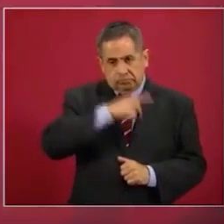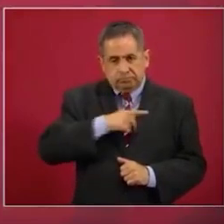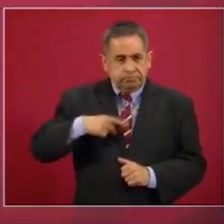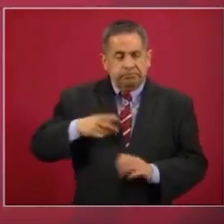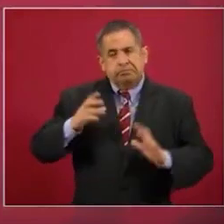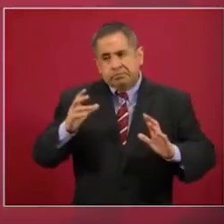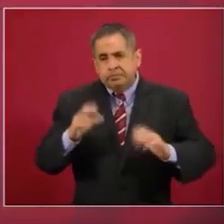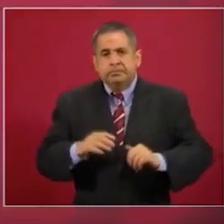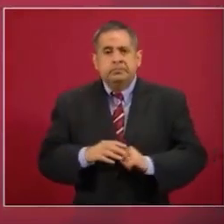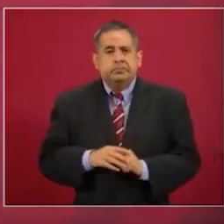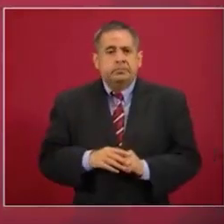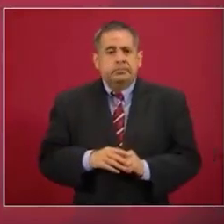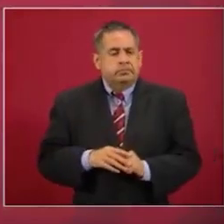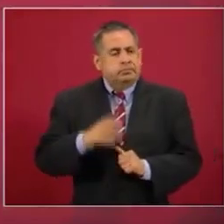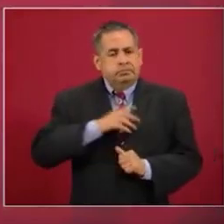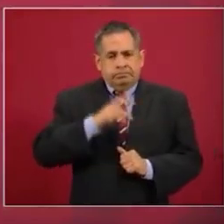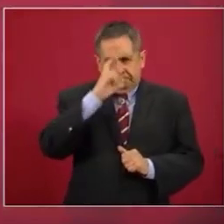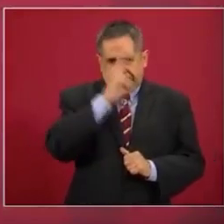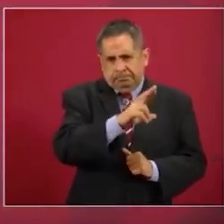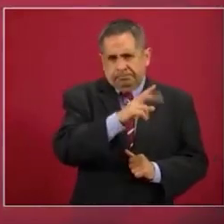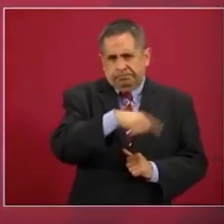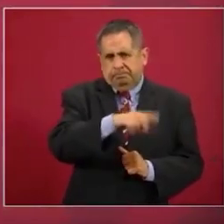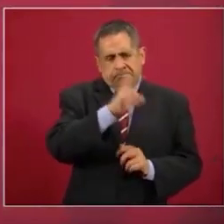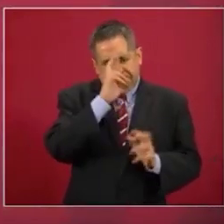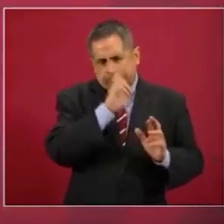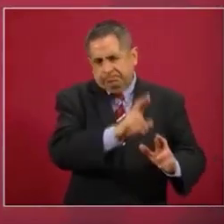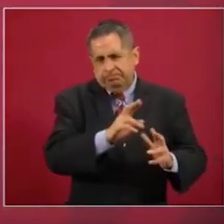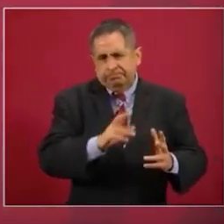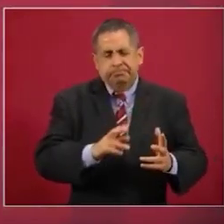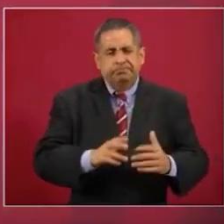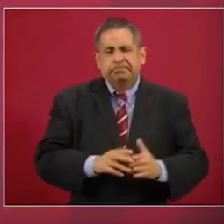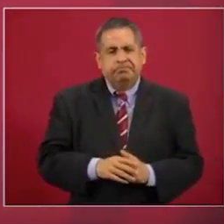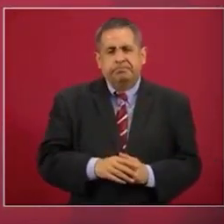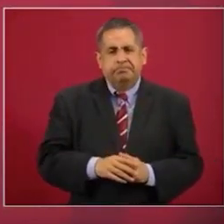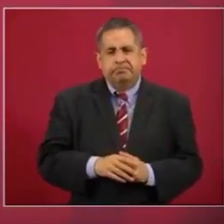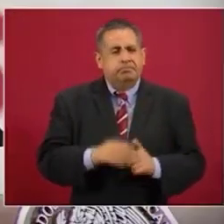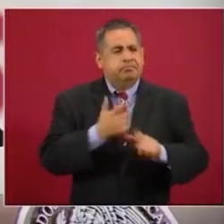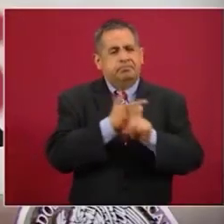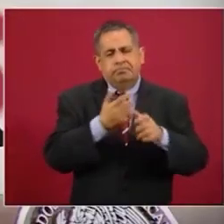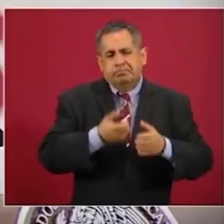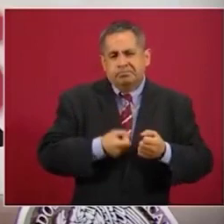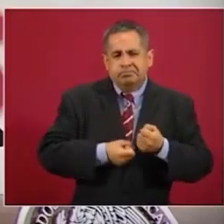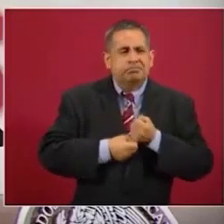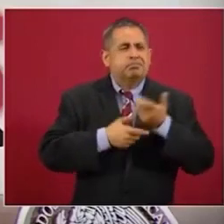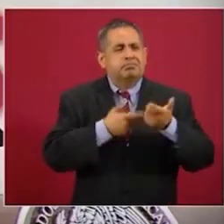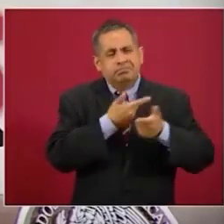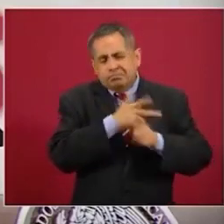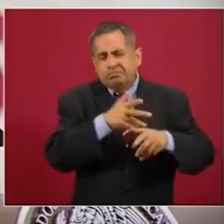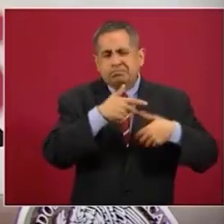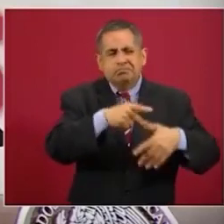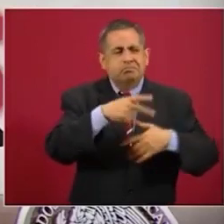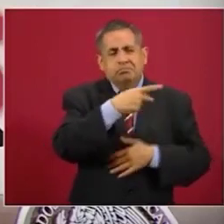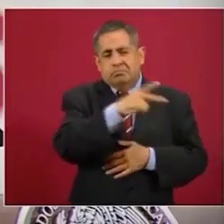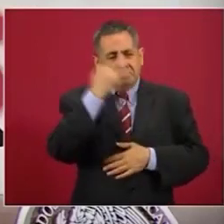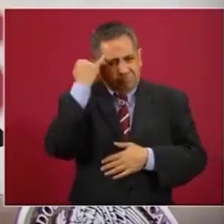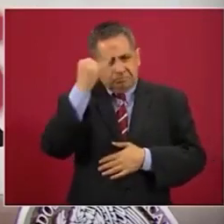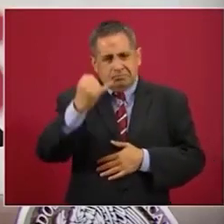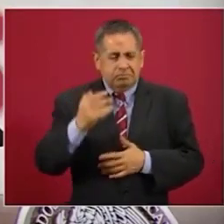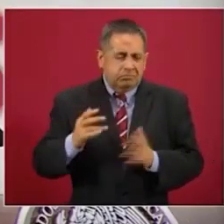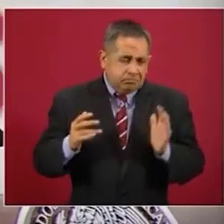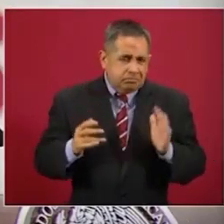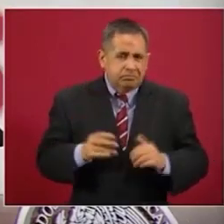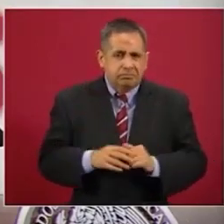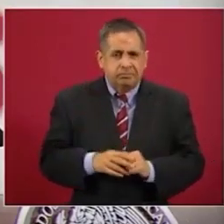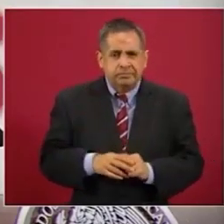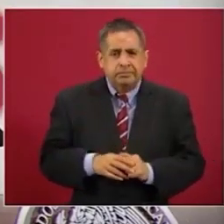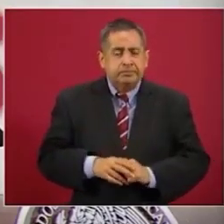respetar la libre manifestación de las ideas y